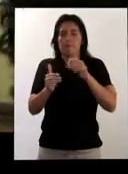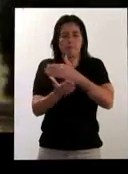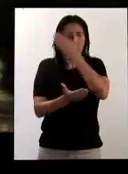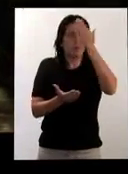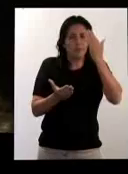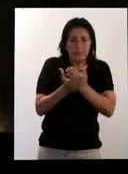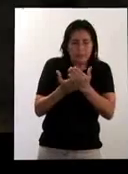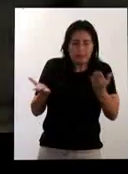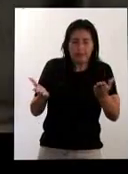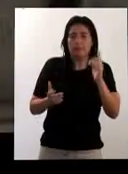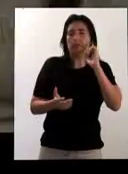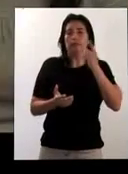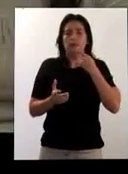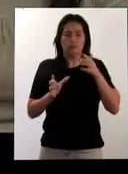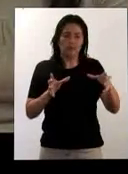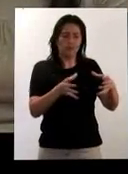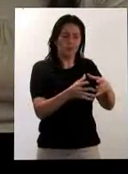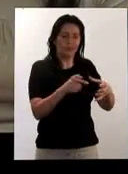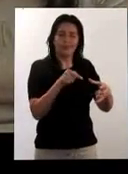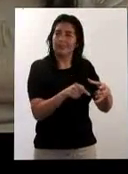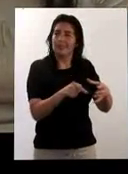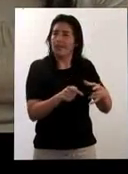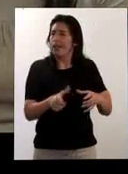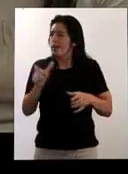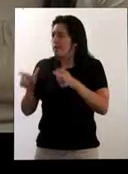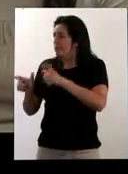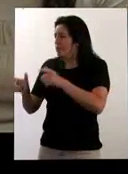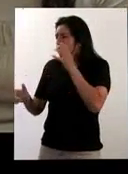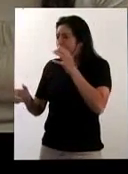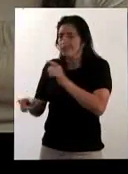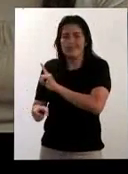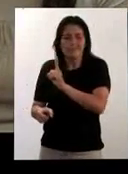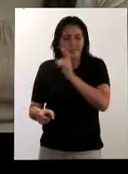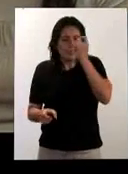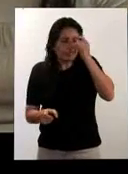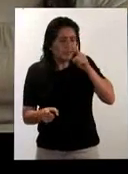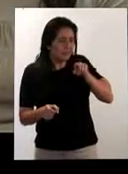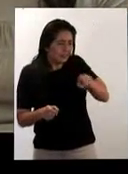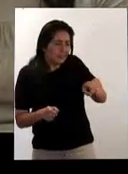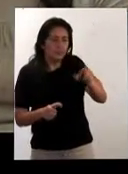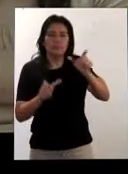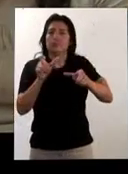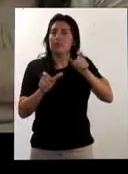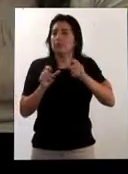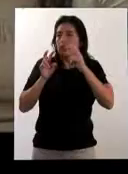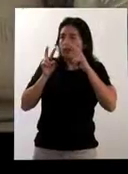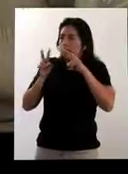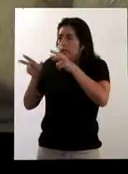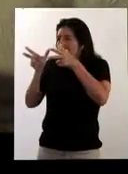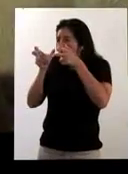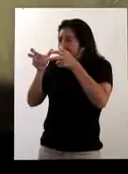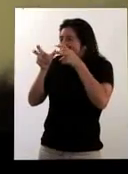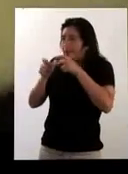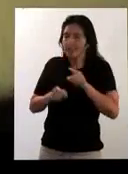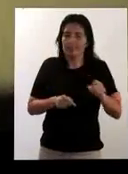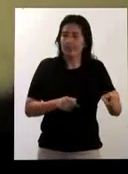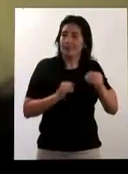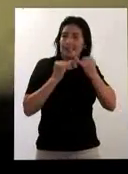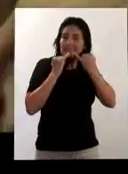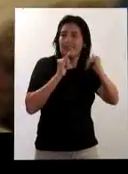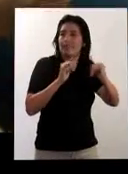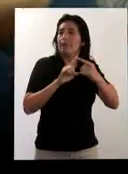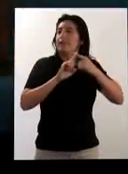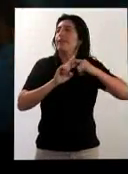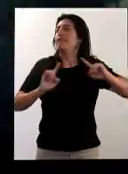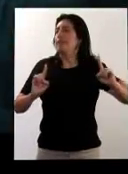comunidad sorda es que no se entiende que ellos son personas visuales, son personas que tienen un idioma